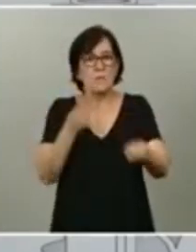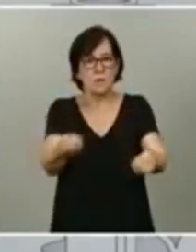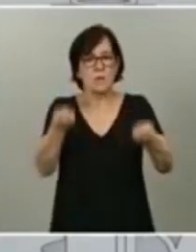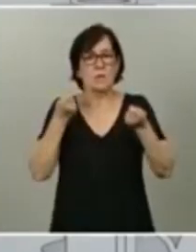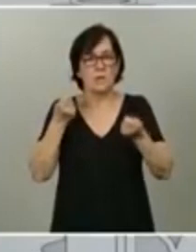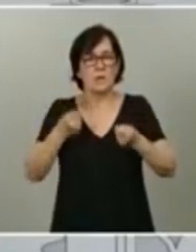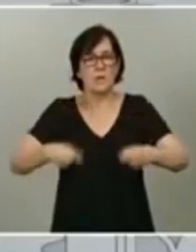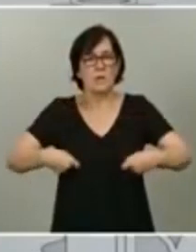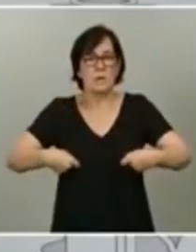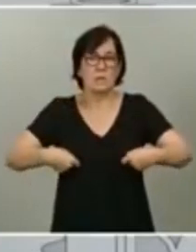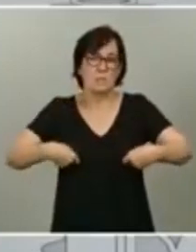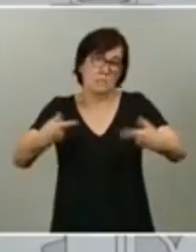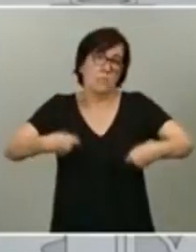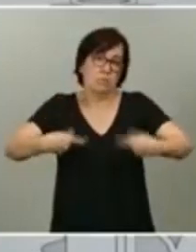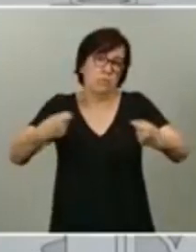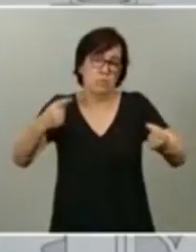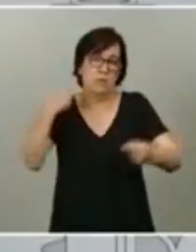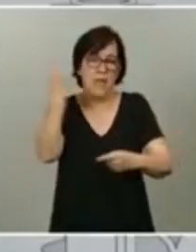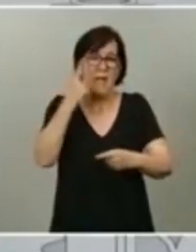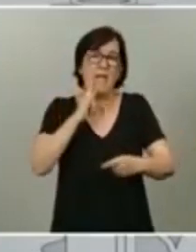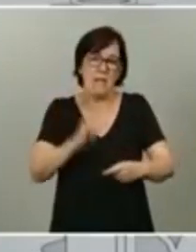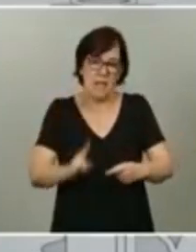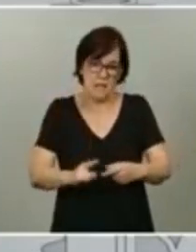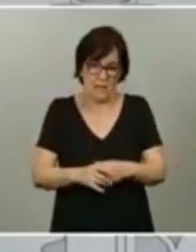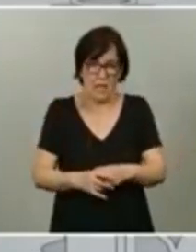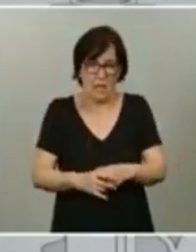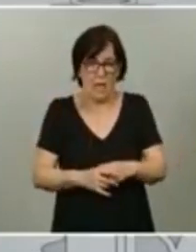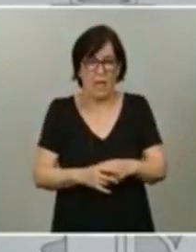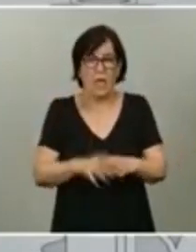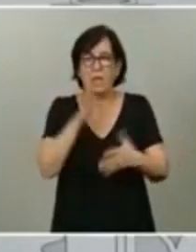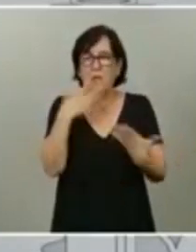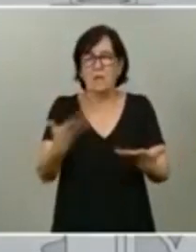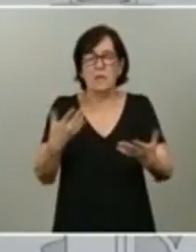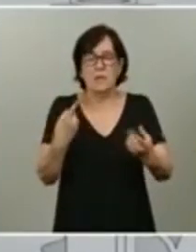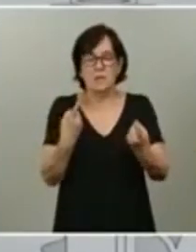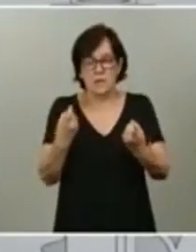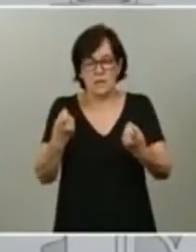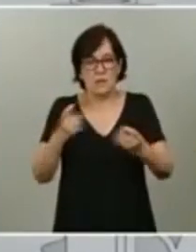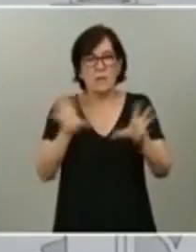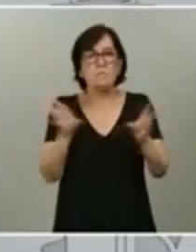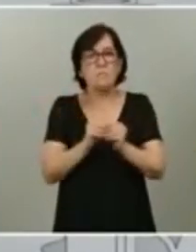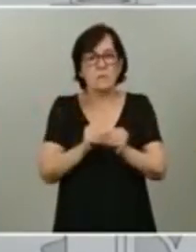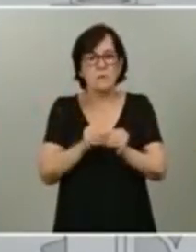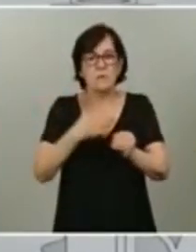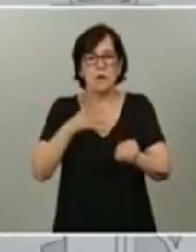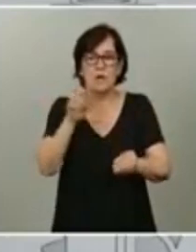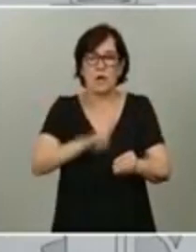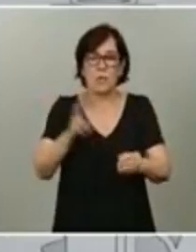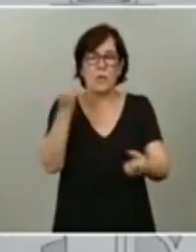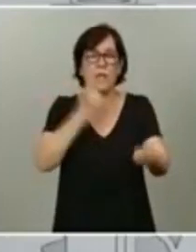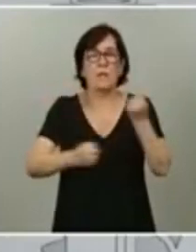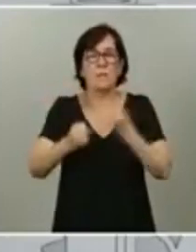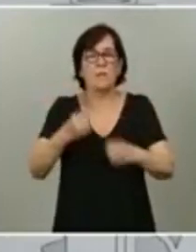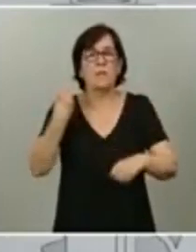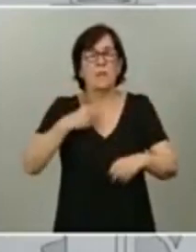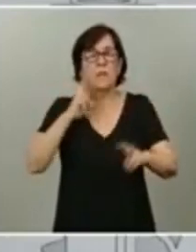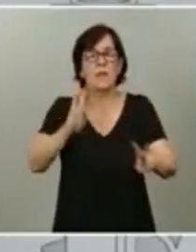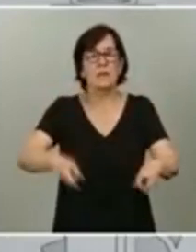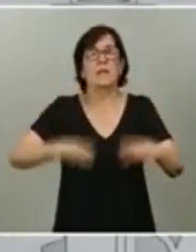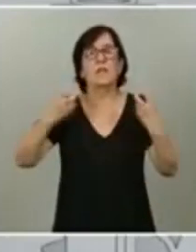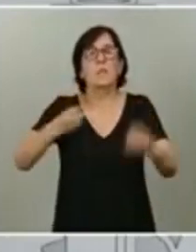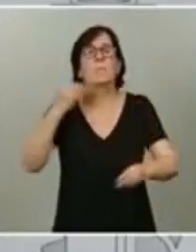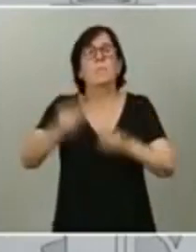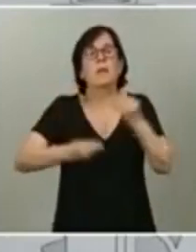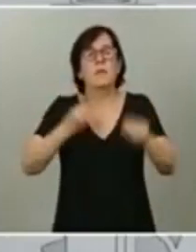energía. En definitiva, necesitamos recuperar nuestra economía y, al mismo tiempo, debemos renovarla para hacerla más